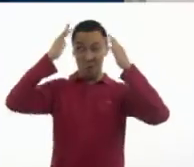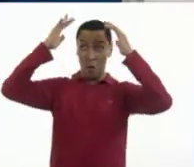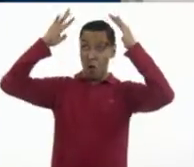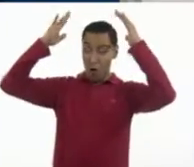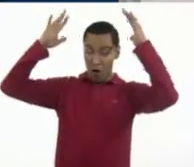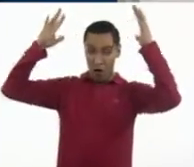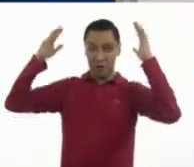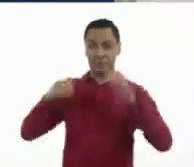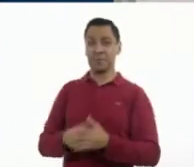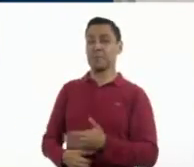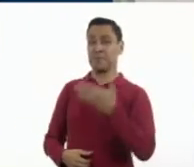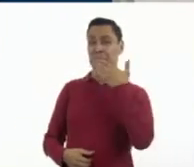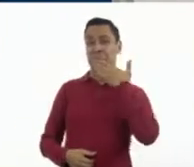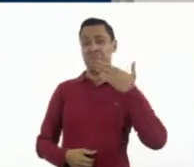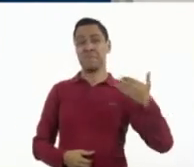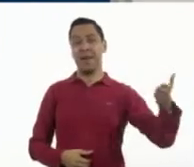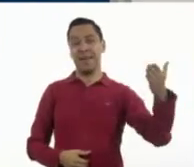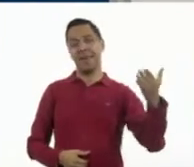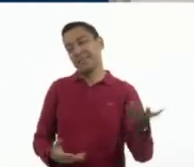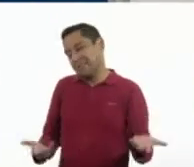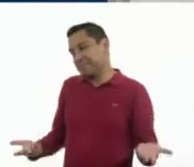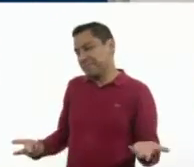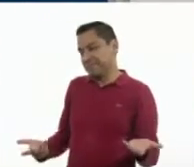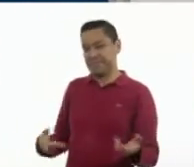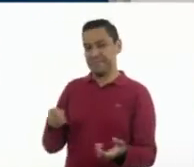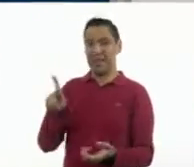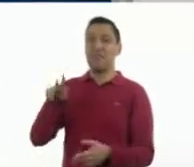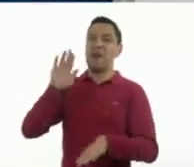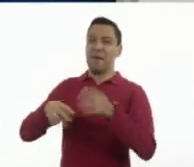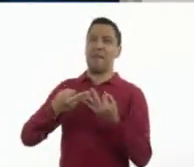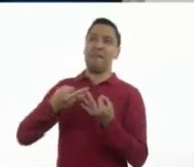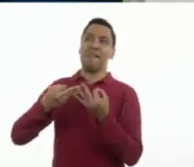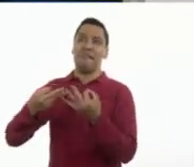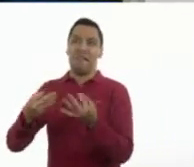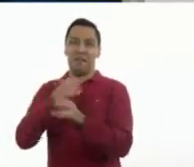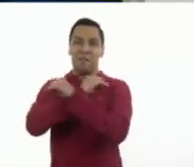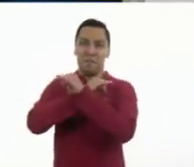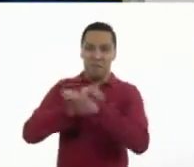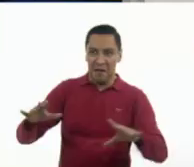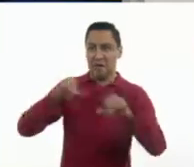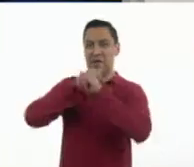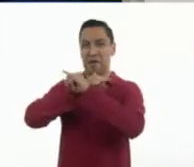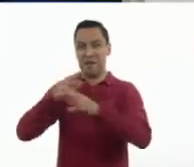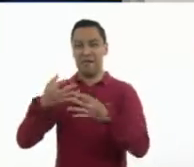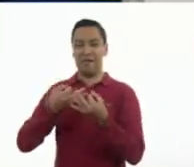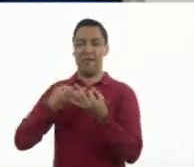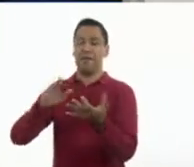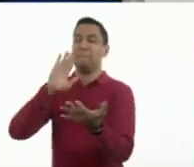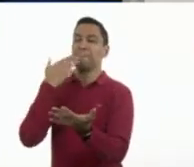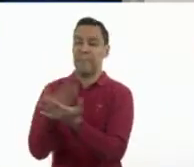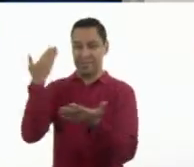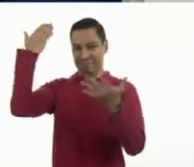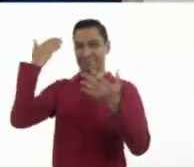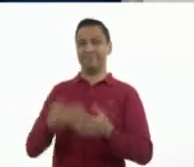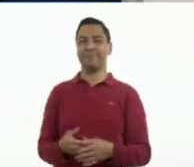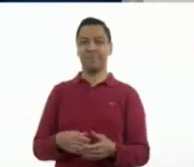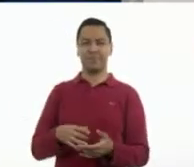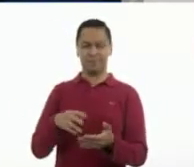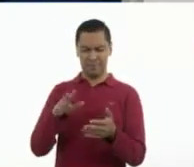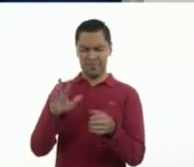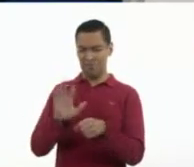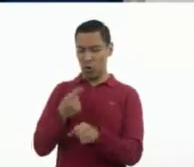Carlos. Bien, hasta el momento solo hemos hablado de productos comerciales cuyo propósito es la venta. Pero